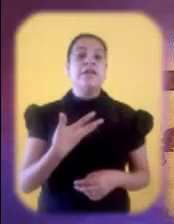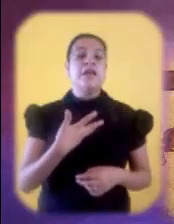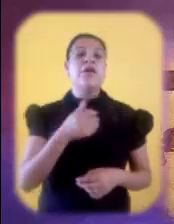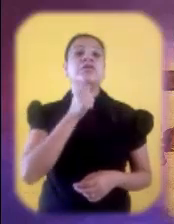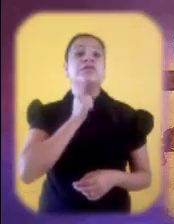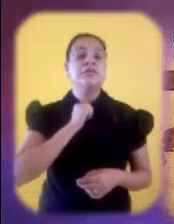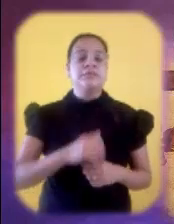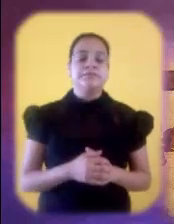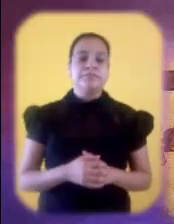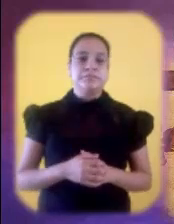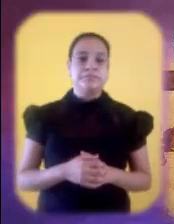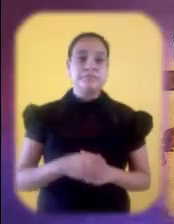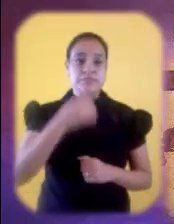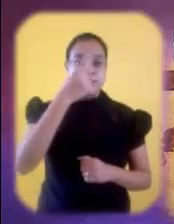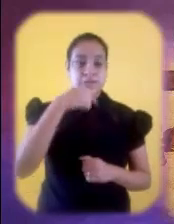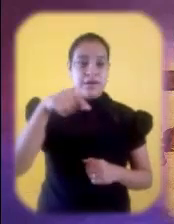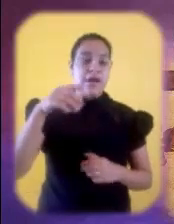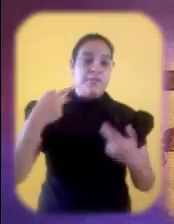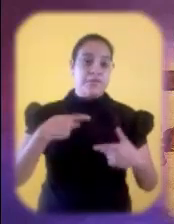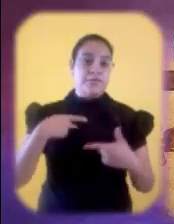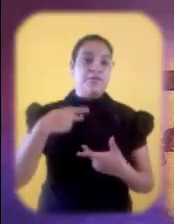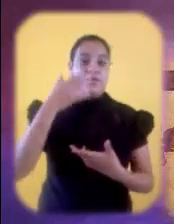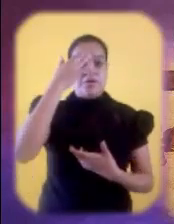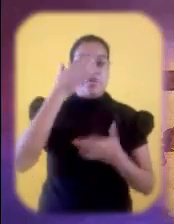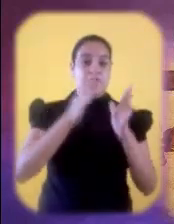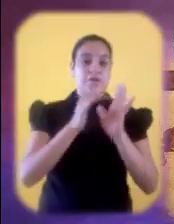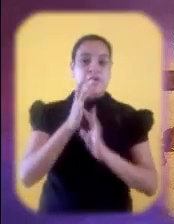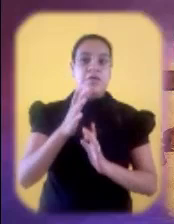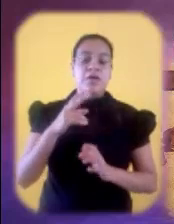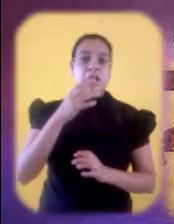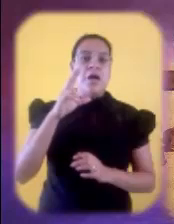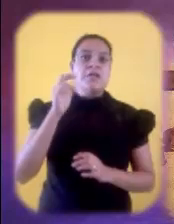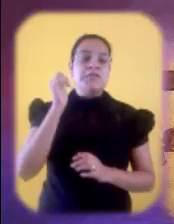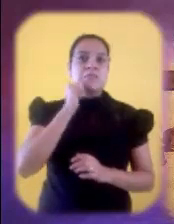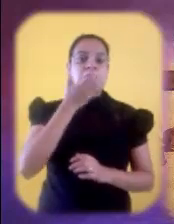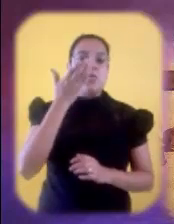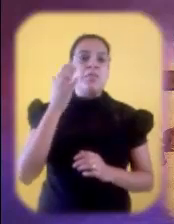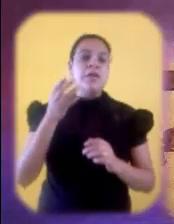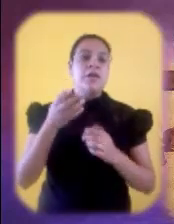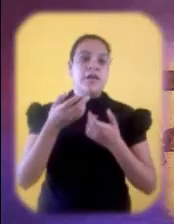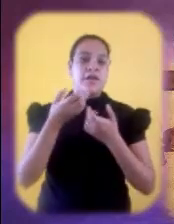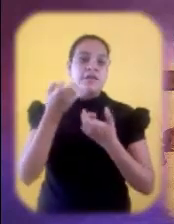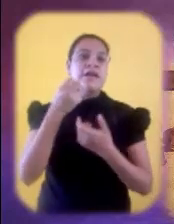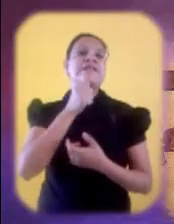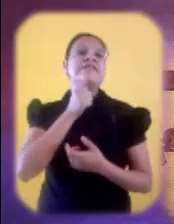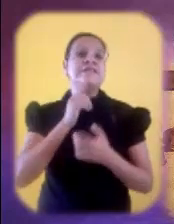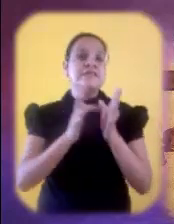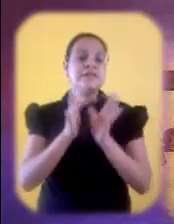San Juan es, tengo sed. Para el cristiano ya no suena desconocida esta sed de Jesús.